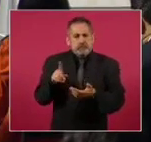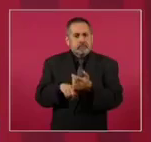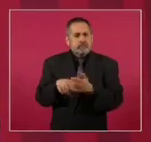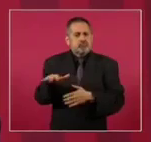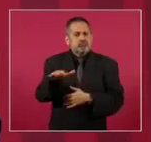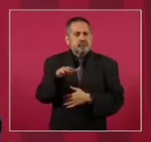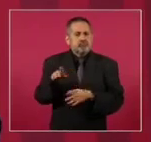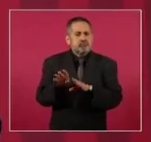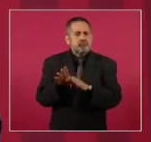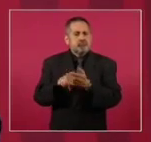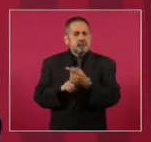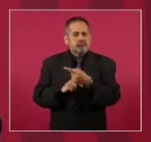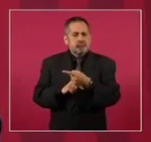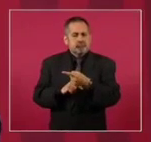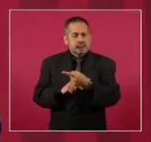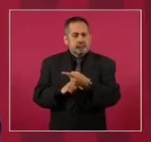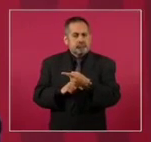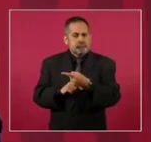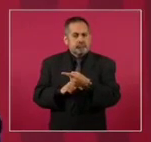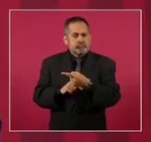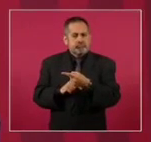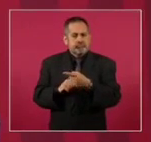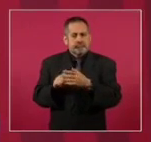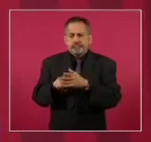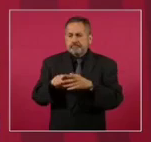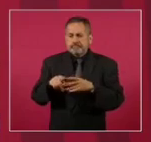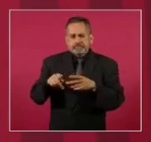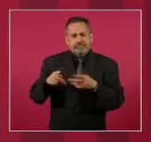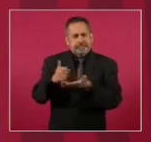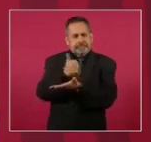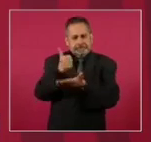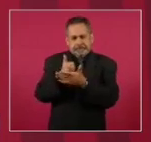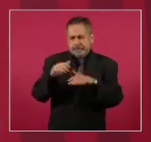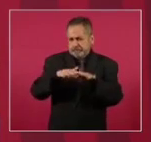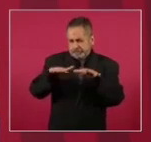la planicie.